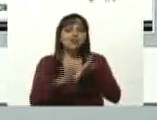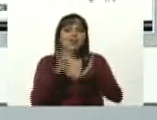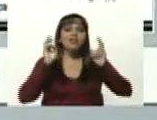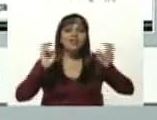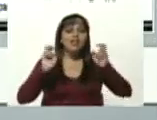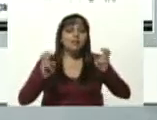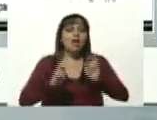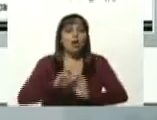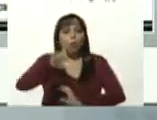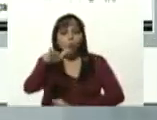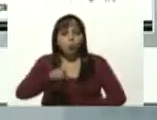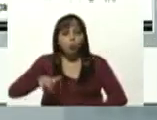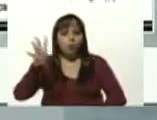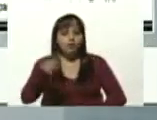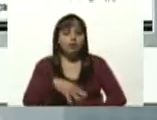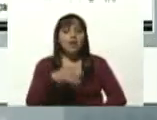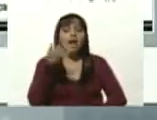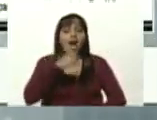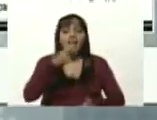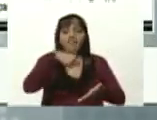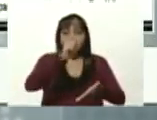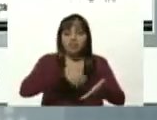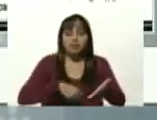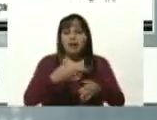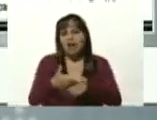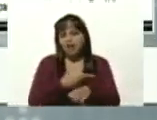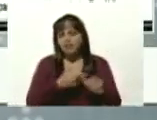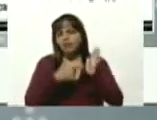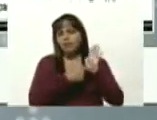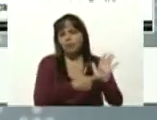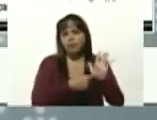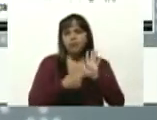aquí están las firmas también que ya he mostrado